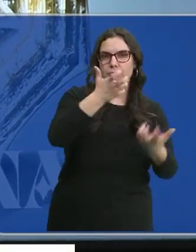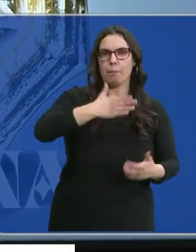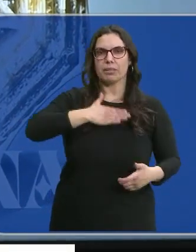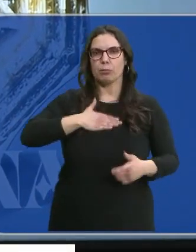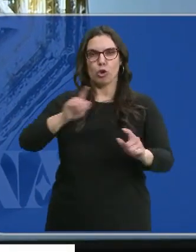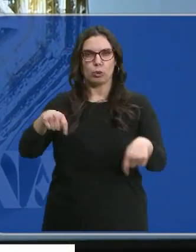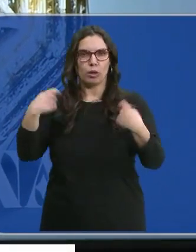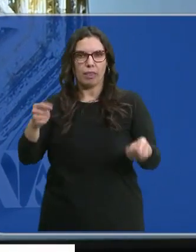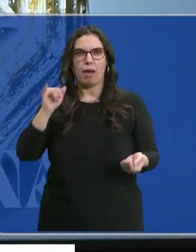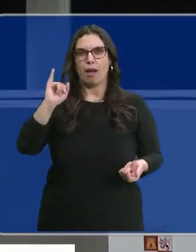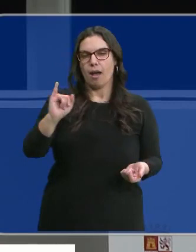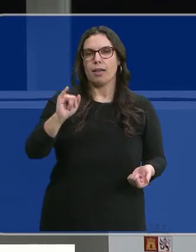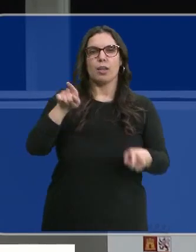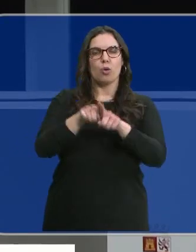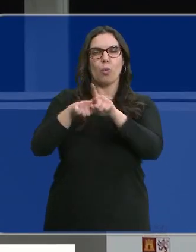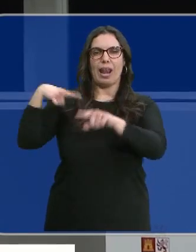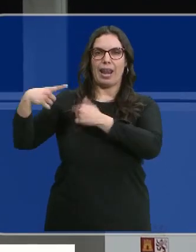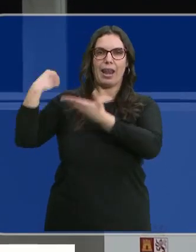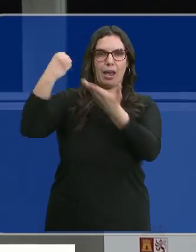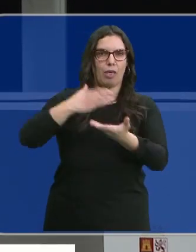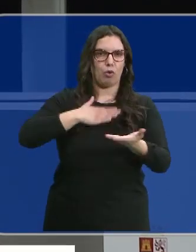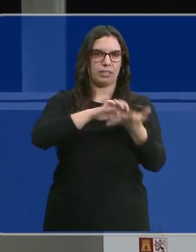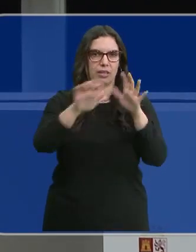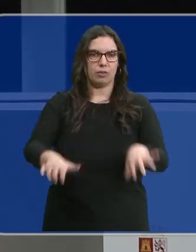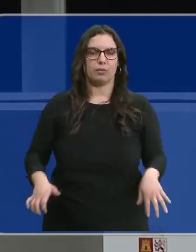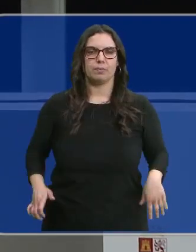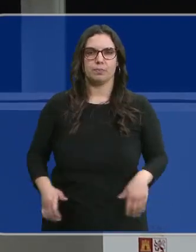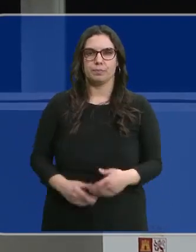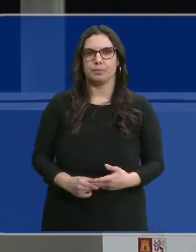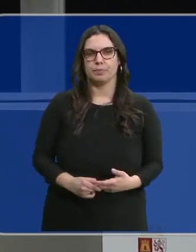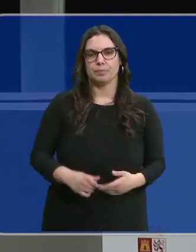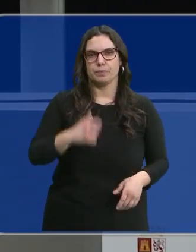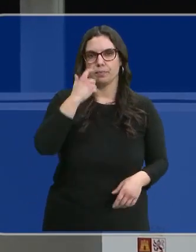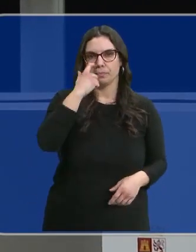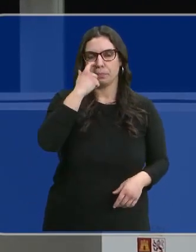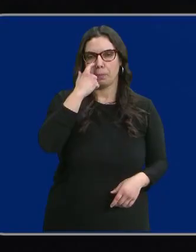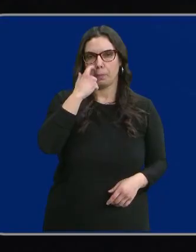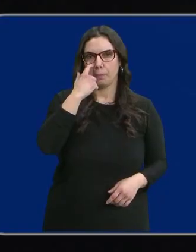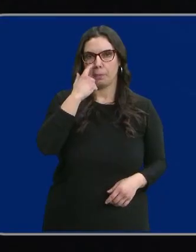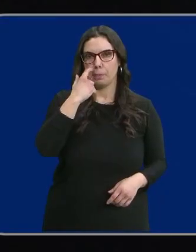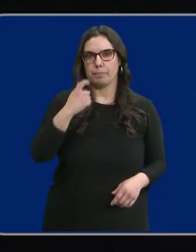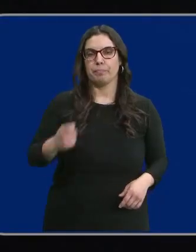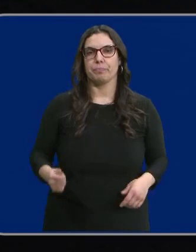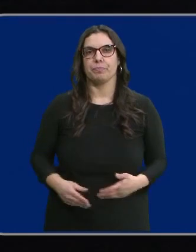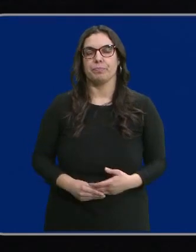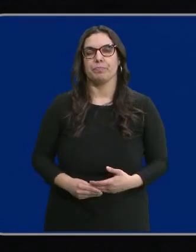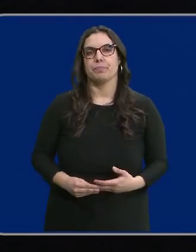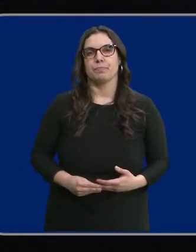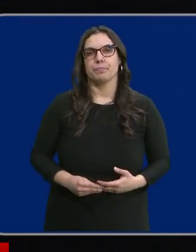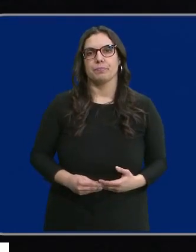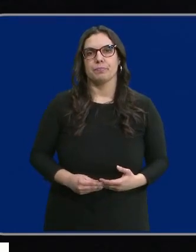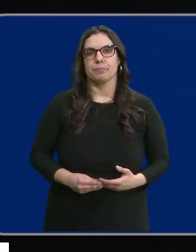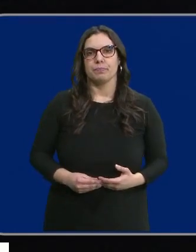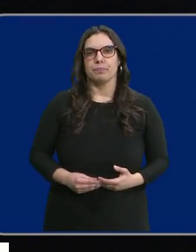y de naturaleza como legado de Castilla y León. Necesario. Estamos en el pabellón. Nosotros